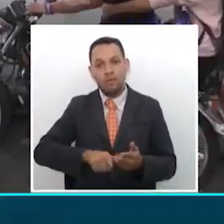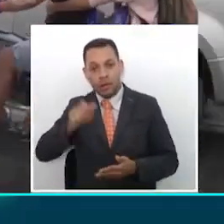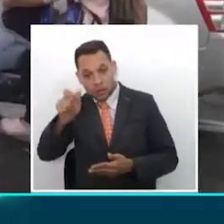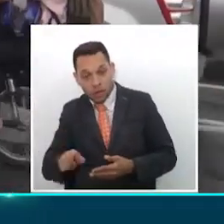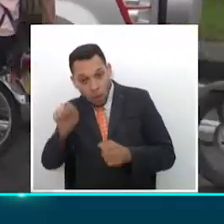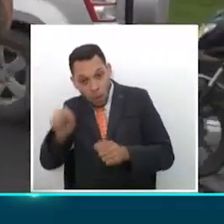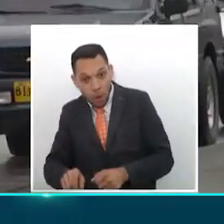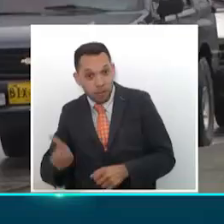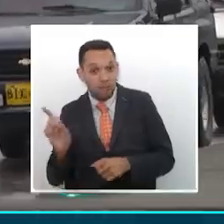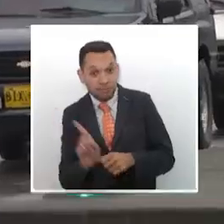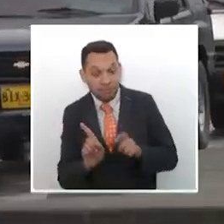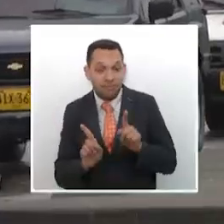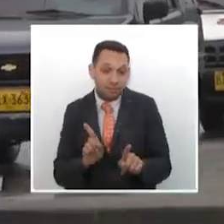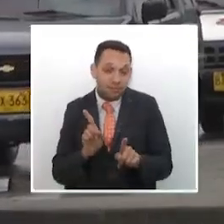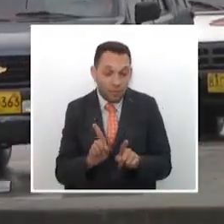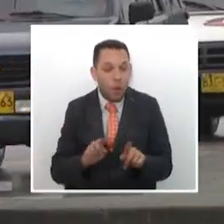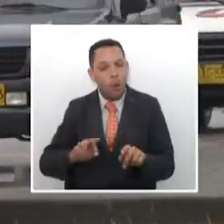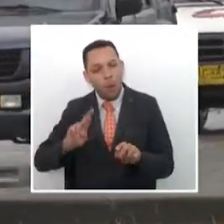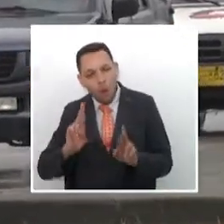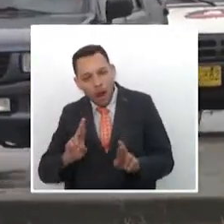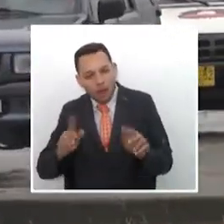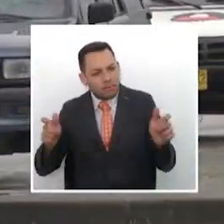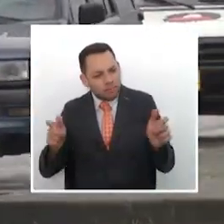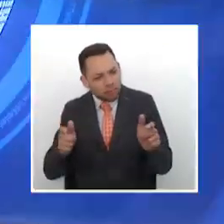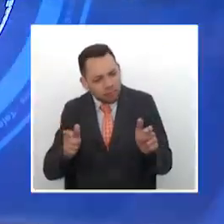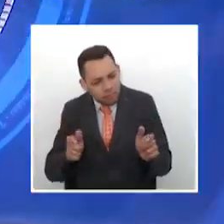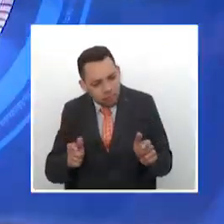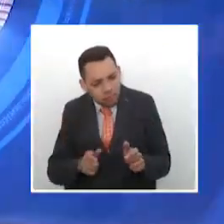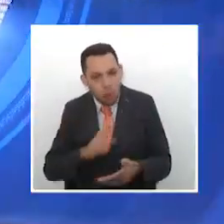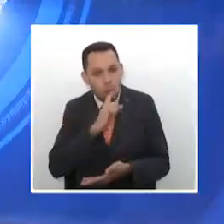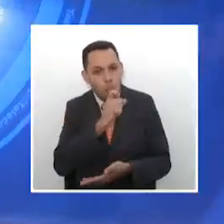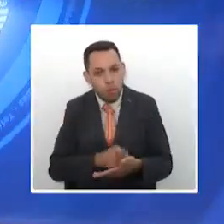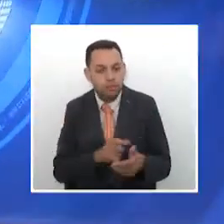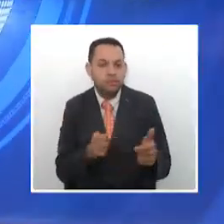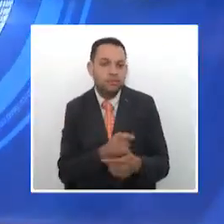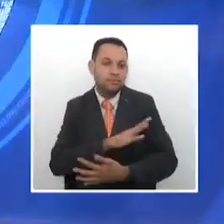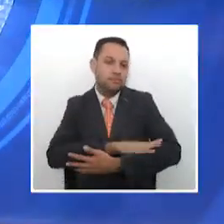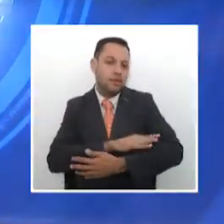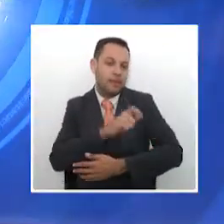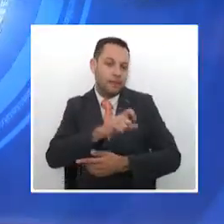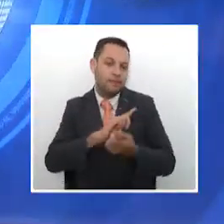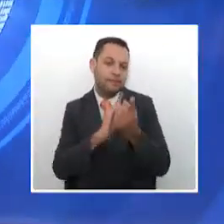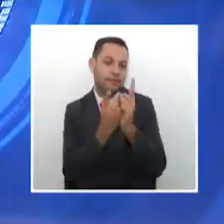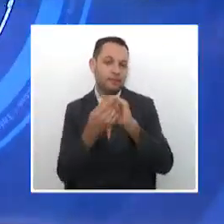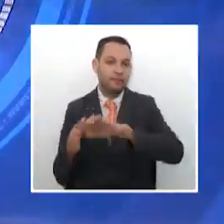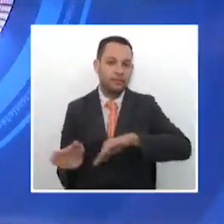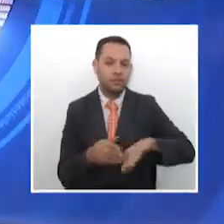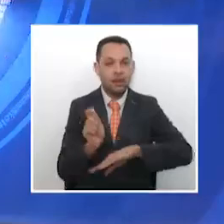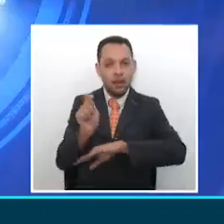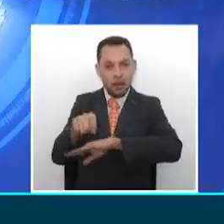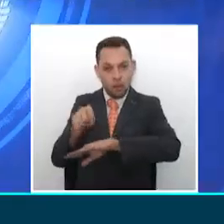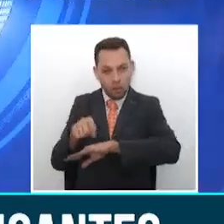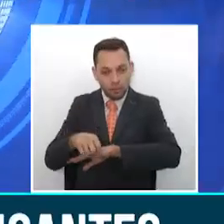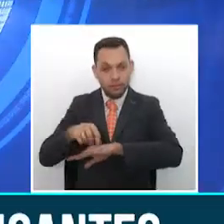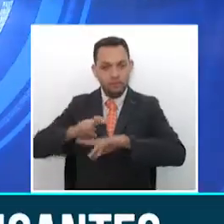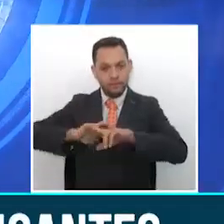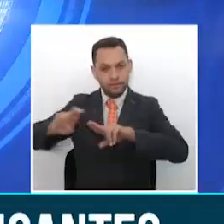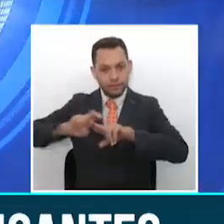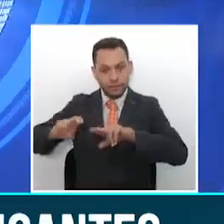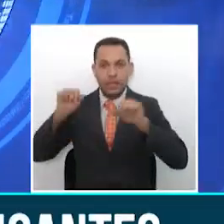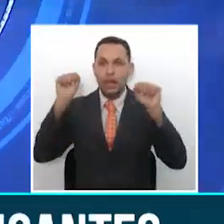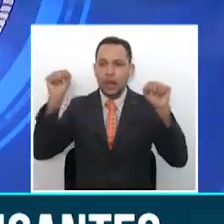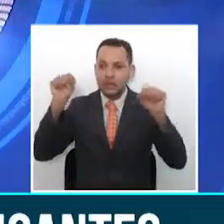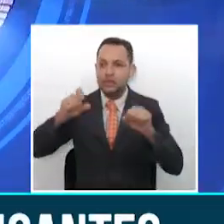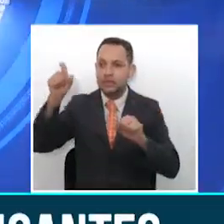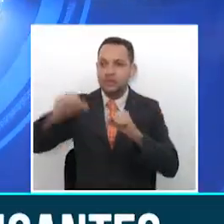esperan que las infracciones comiencen a disminuir. Ocho de la noche, diez minutos. Abogados litigantes de Manizales piden al gobierno nacional